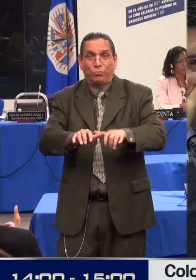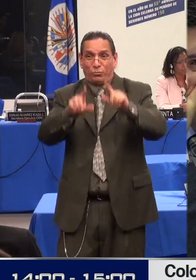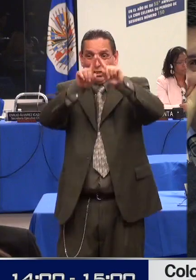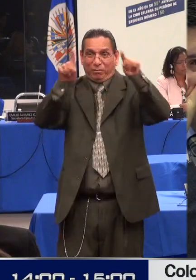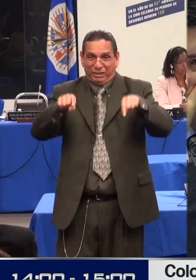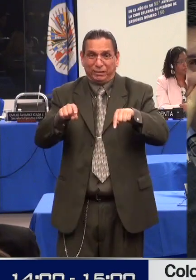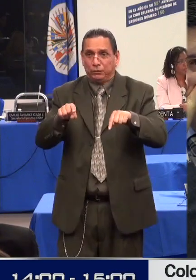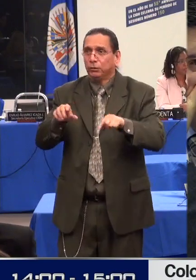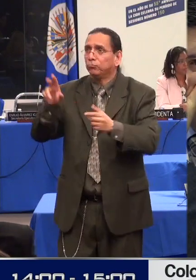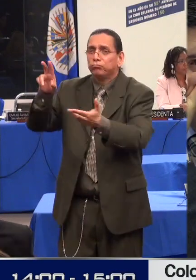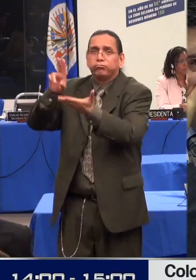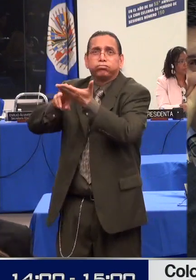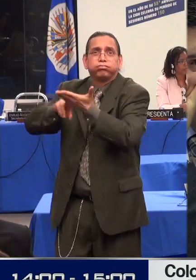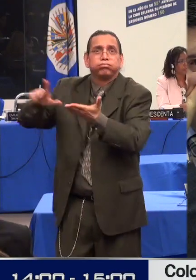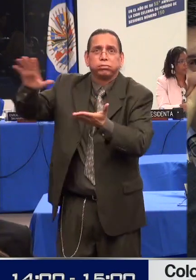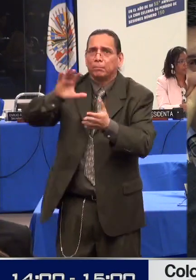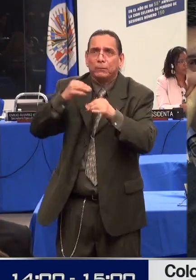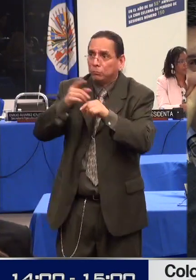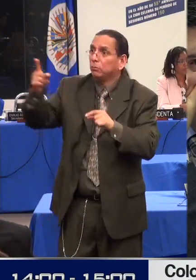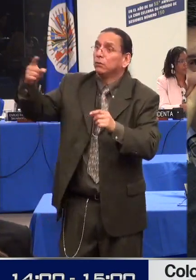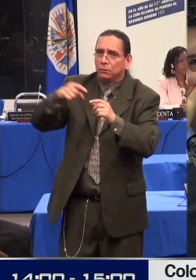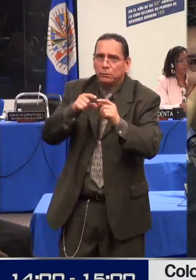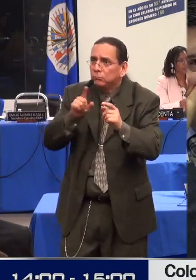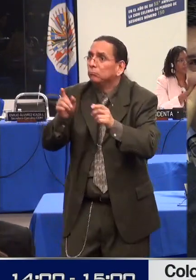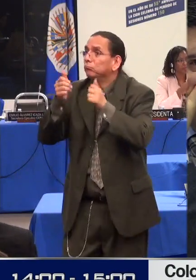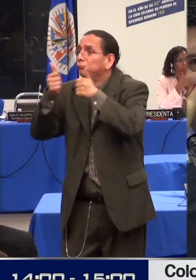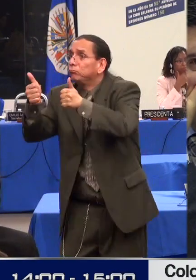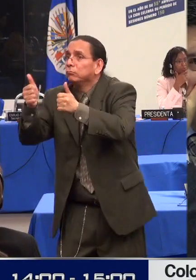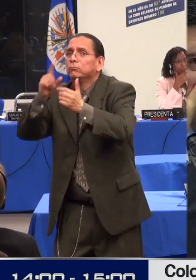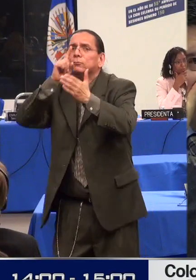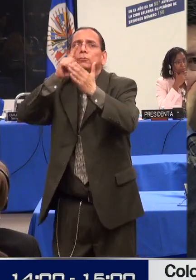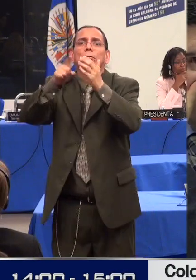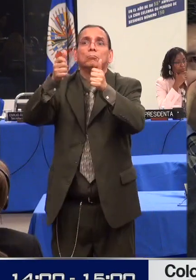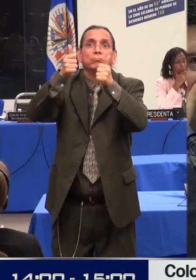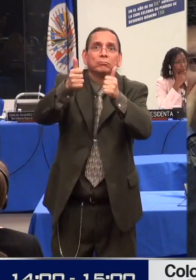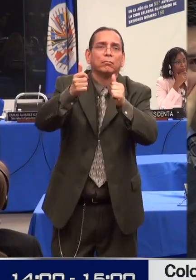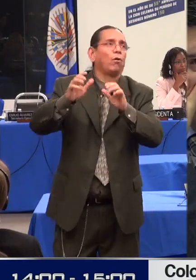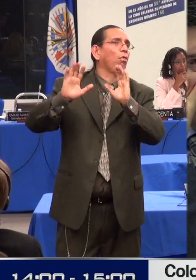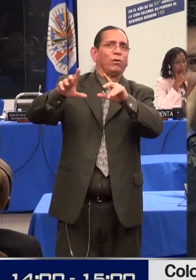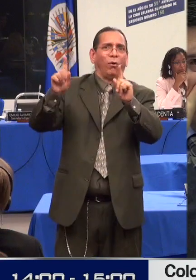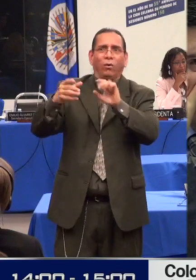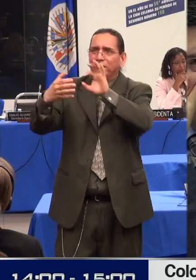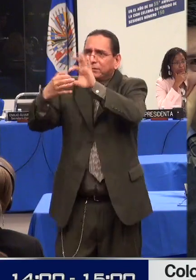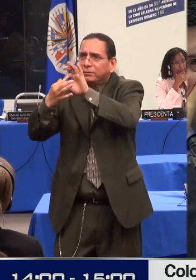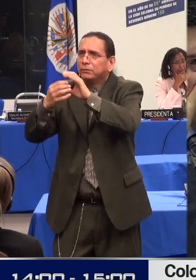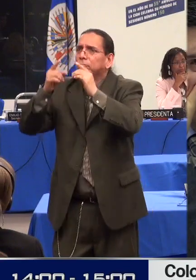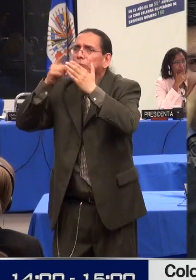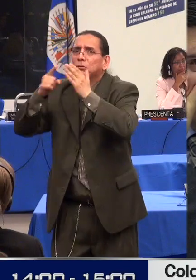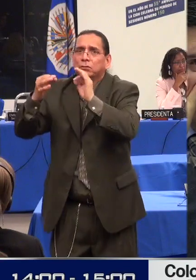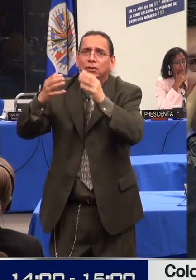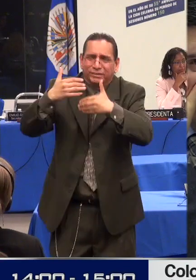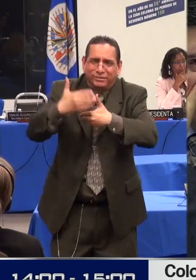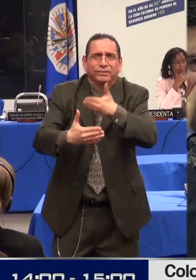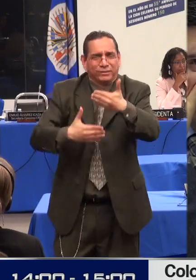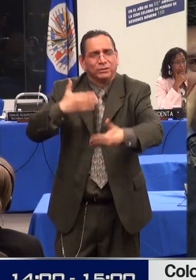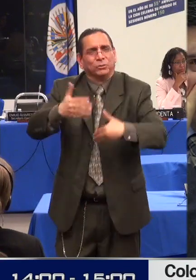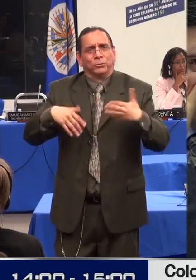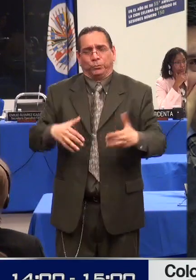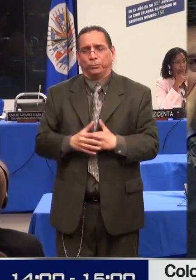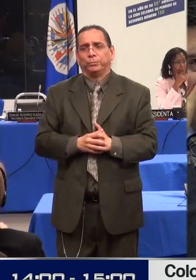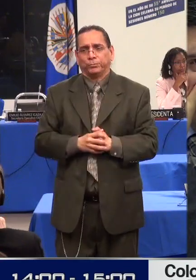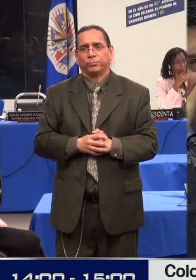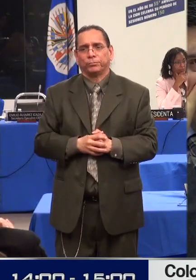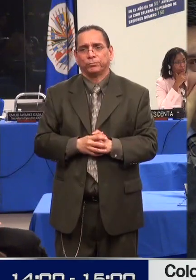reproductivos monitoreados desde el Observatorio Nacional de Discapacidad, fortalecer y ampliar estrategias de intervención y trabajo